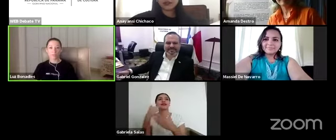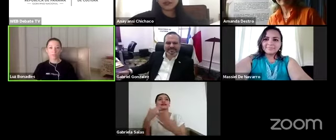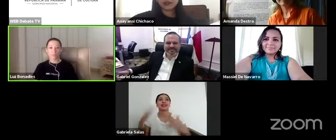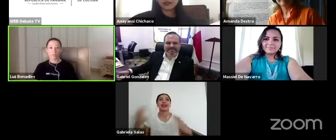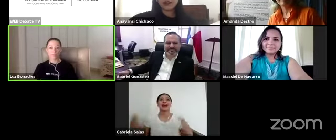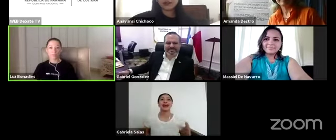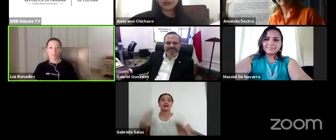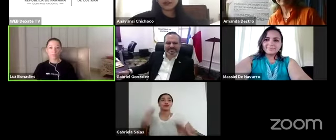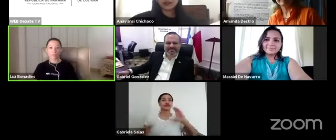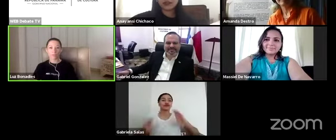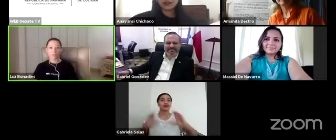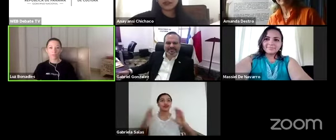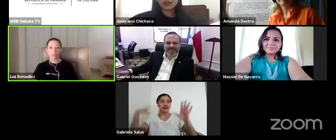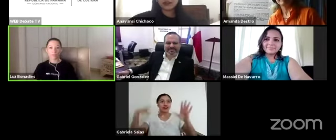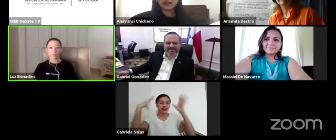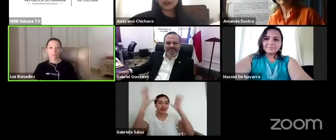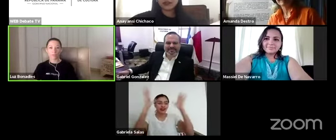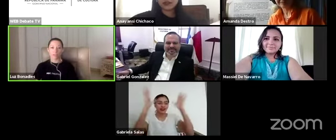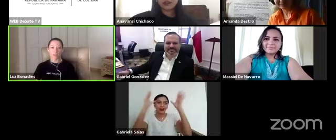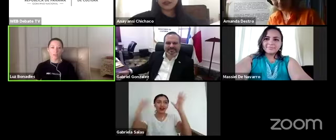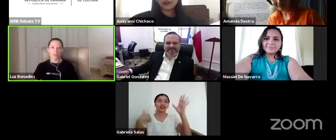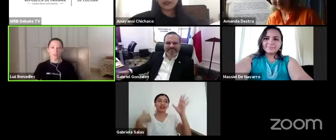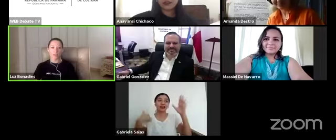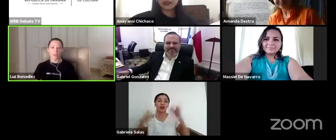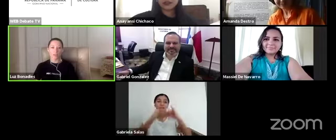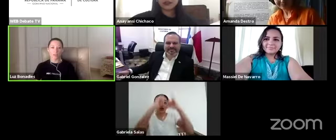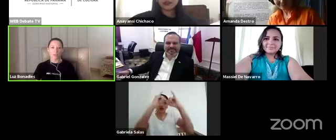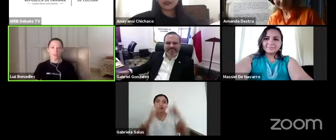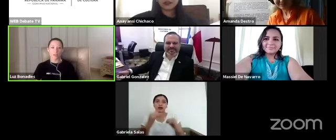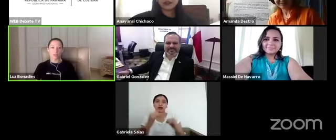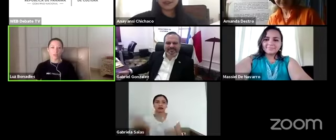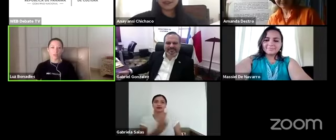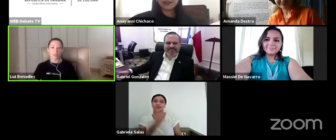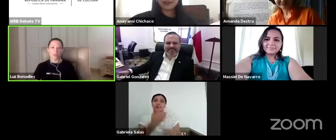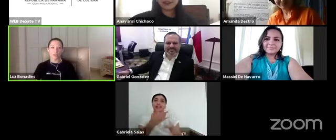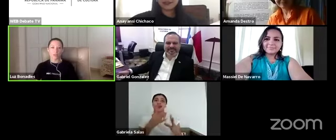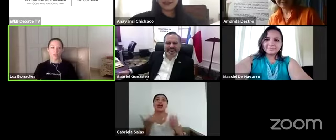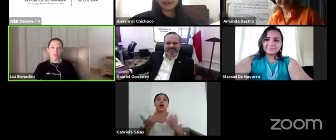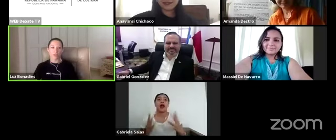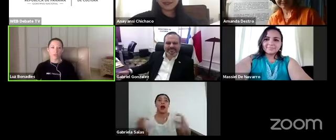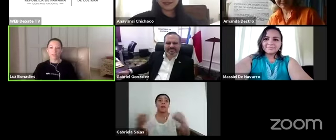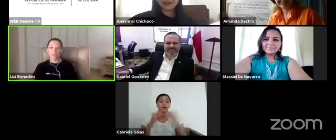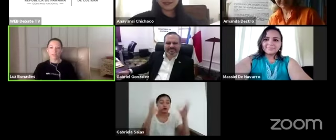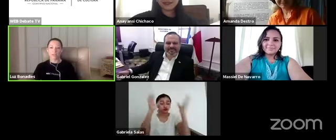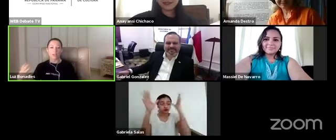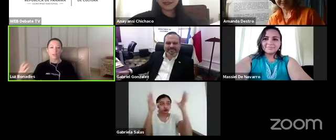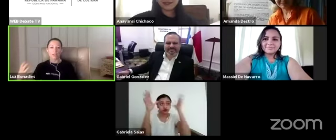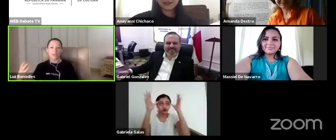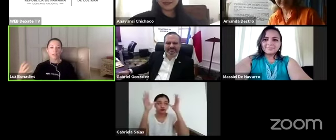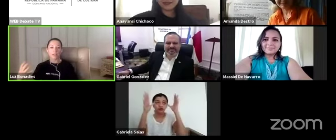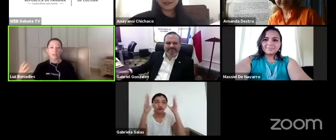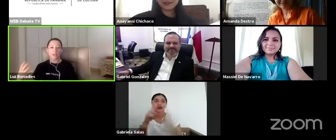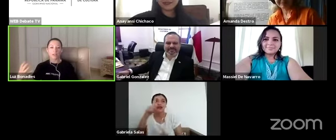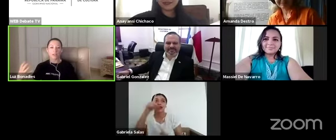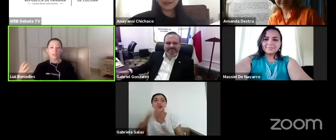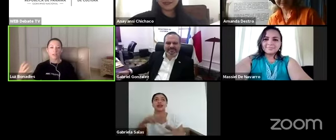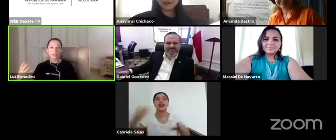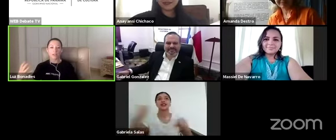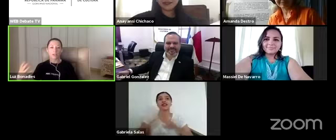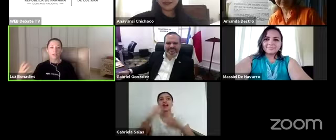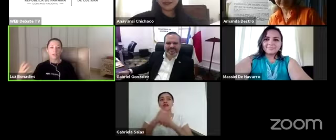tenido en las instituciones desde siempre y que hoy aplica más que nunca con la necesidad de trabajar en conjunto